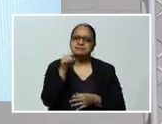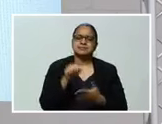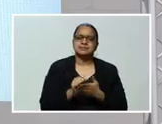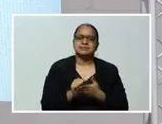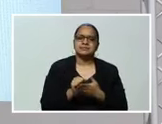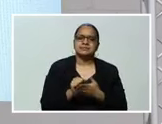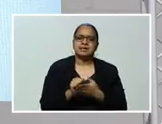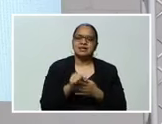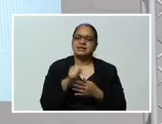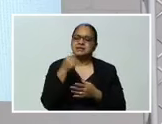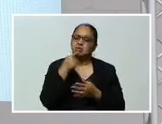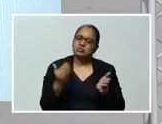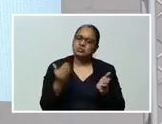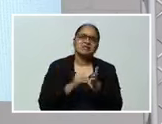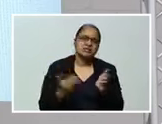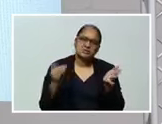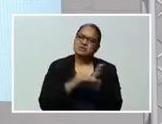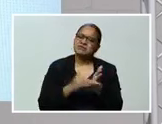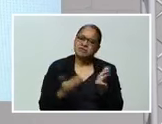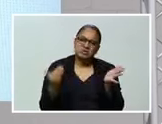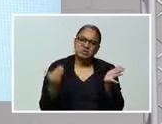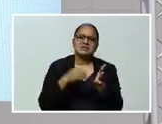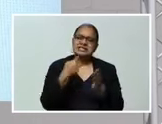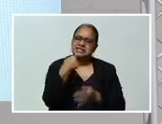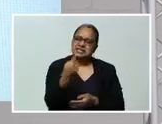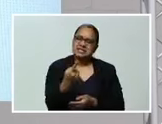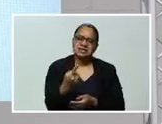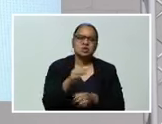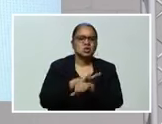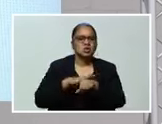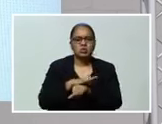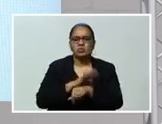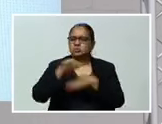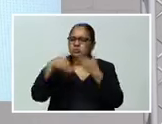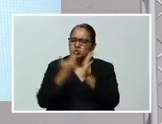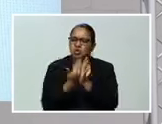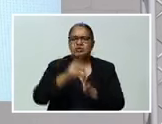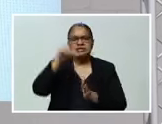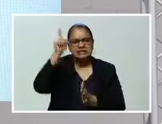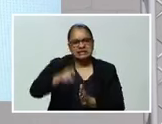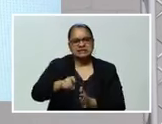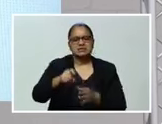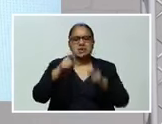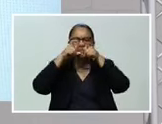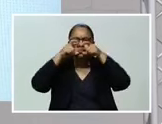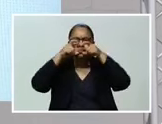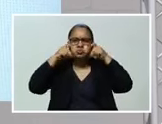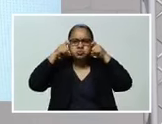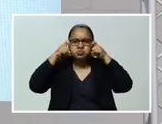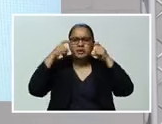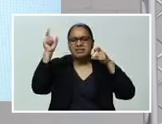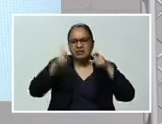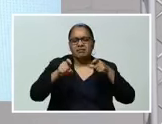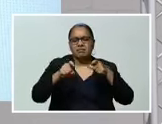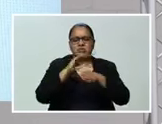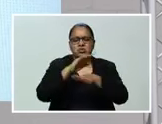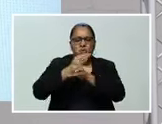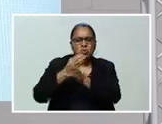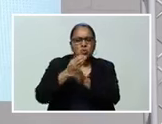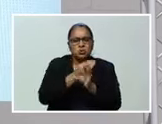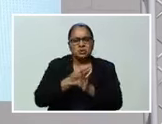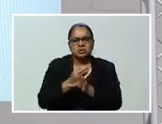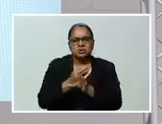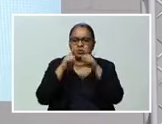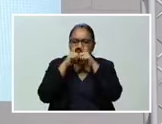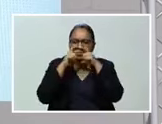hay que seguirlo repitiendo Y vamos a insistir Todos debemos usar la mascarilla Es obligatorio Que usemos la mascarilla Si estamos en contacto Si